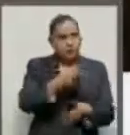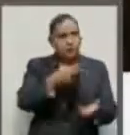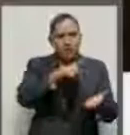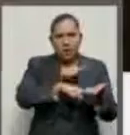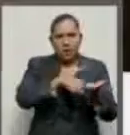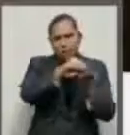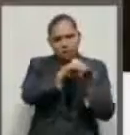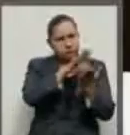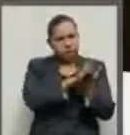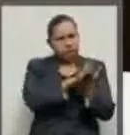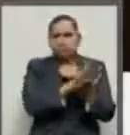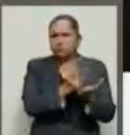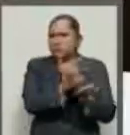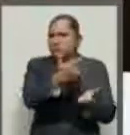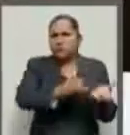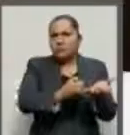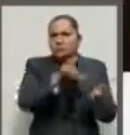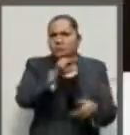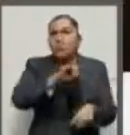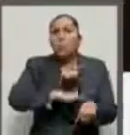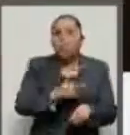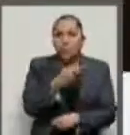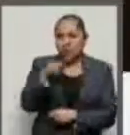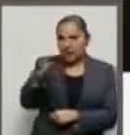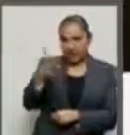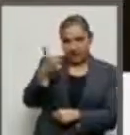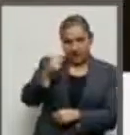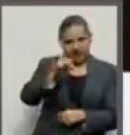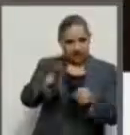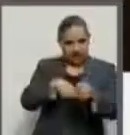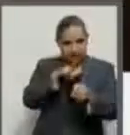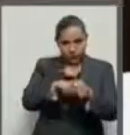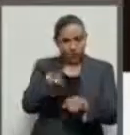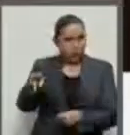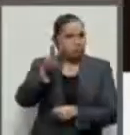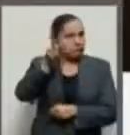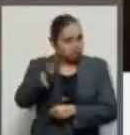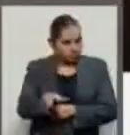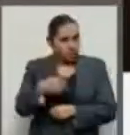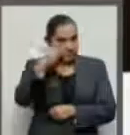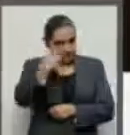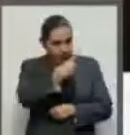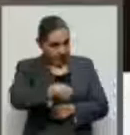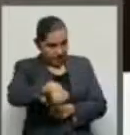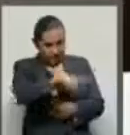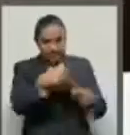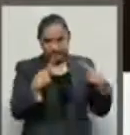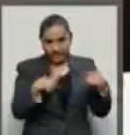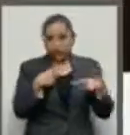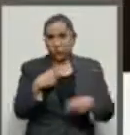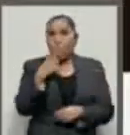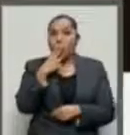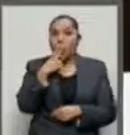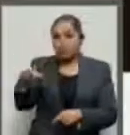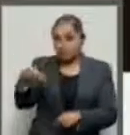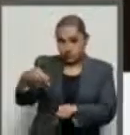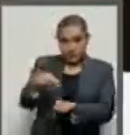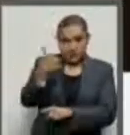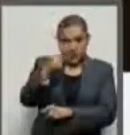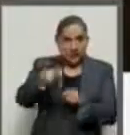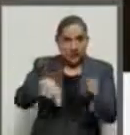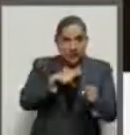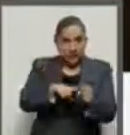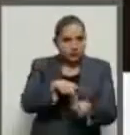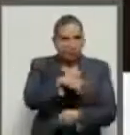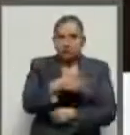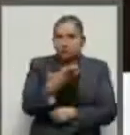este combustible genera grandes beneficios económicos a sus usuarios, es de